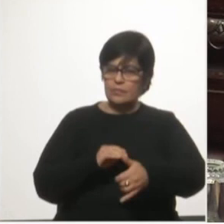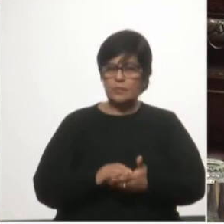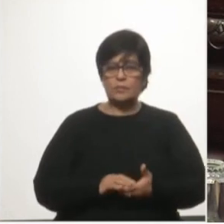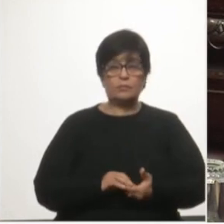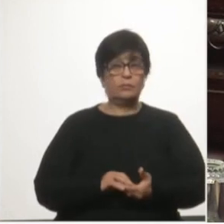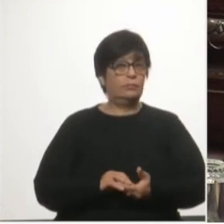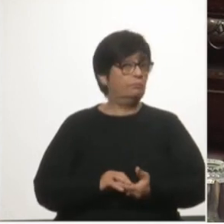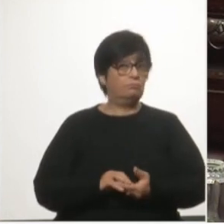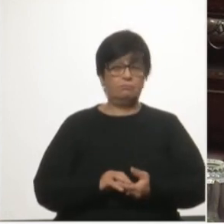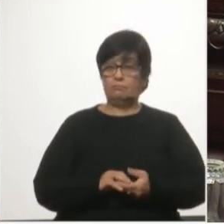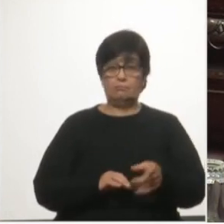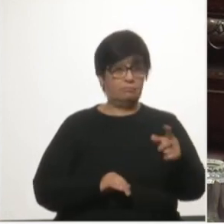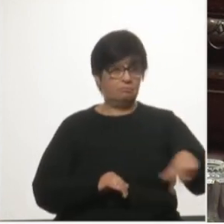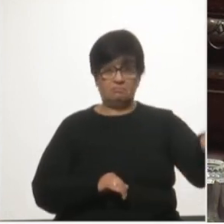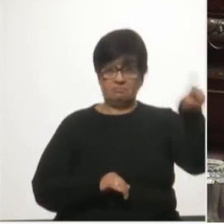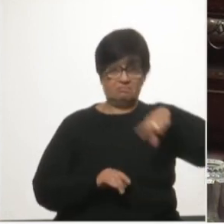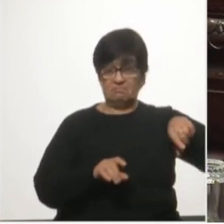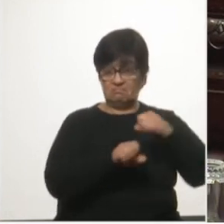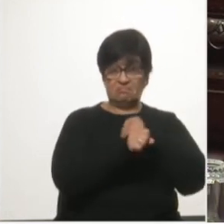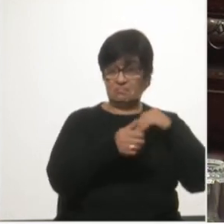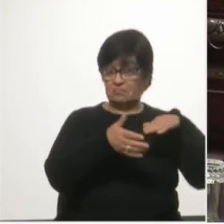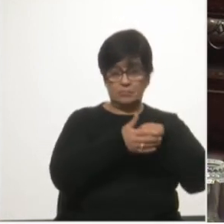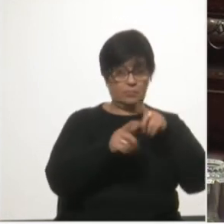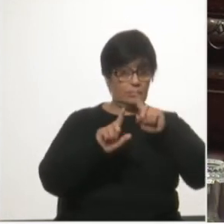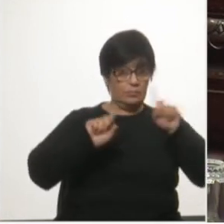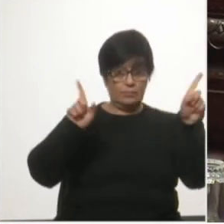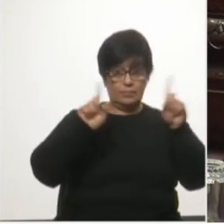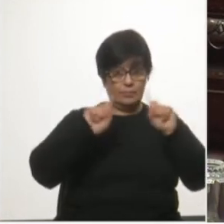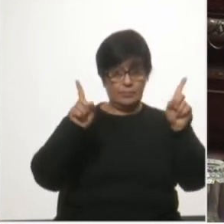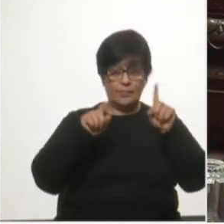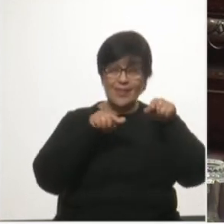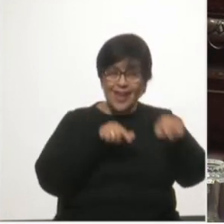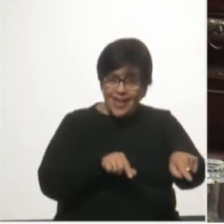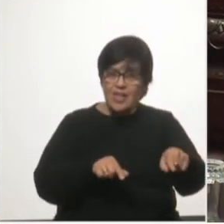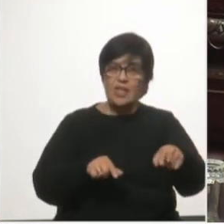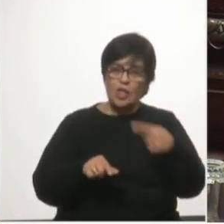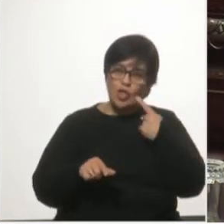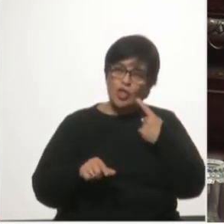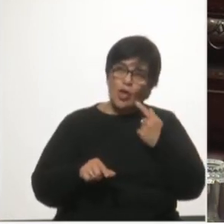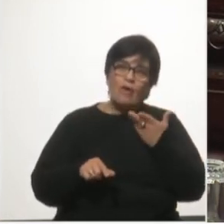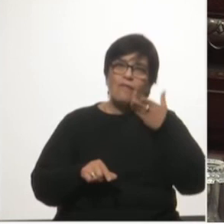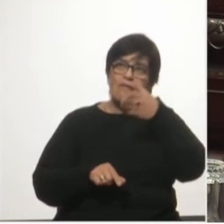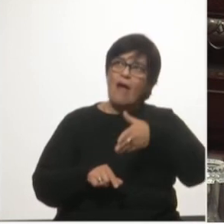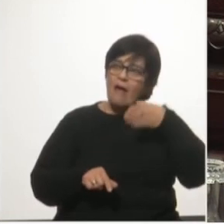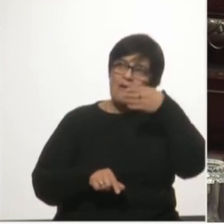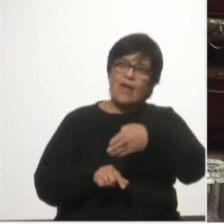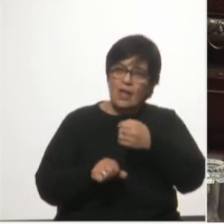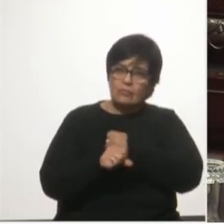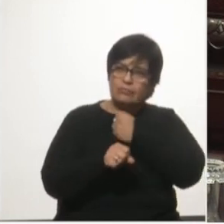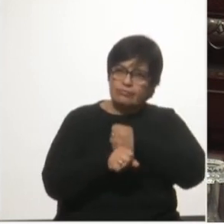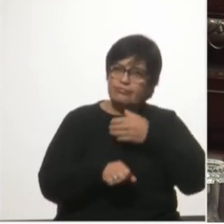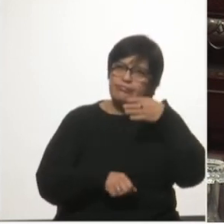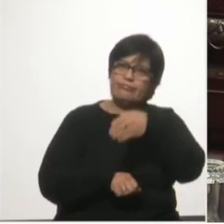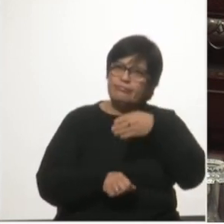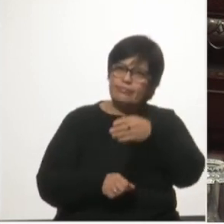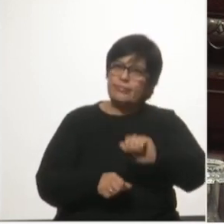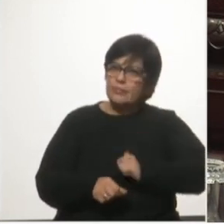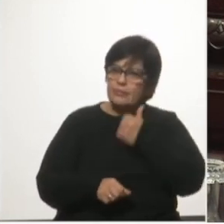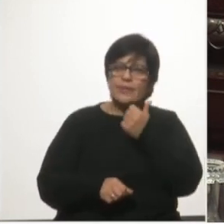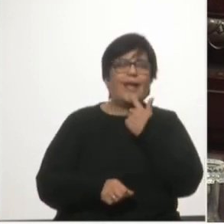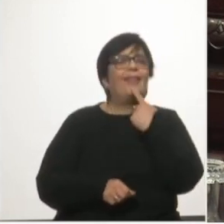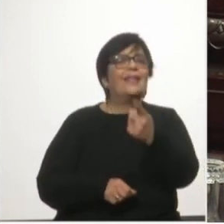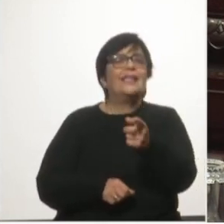no lo ven así los operadores portuarios que son los clientes de la terminal. No voy a